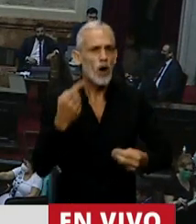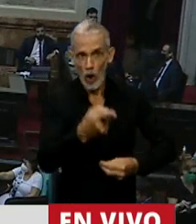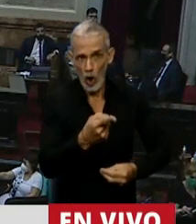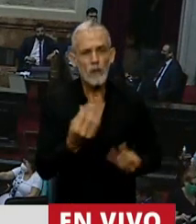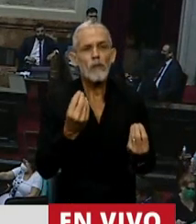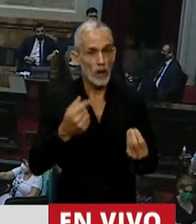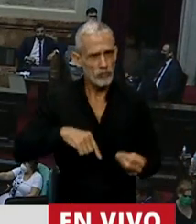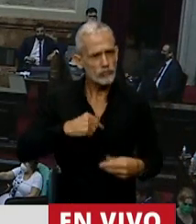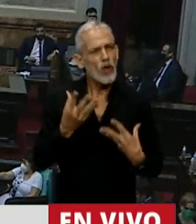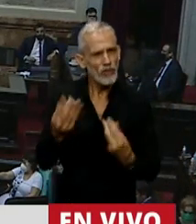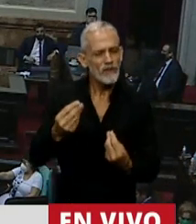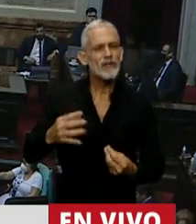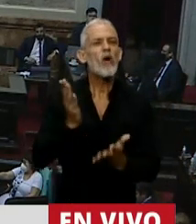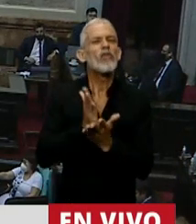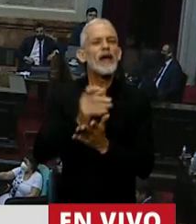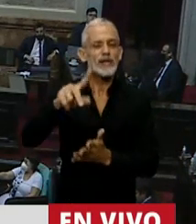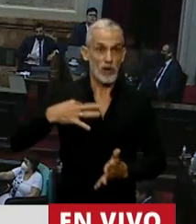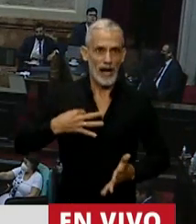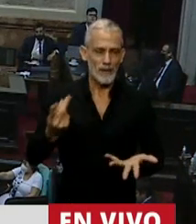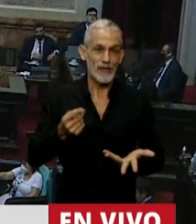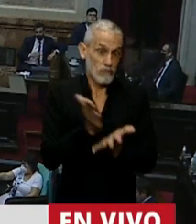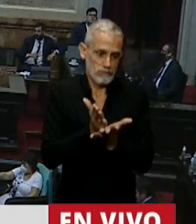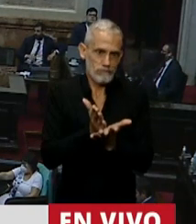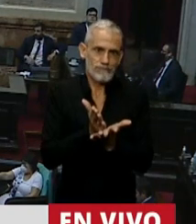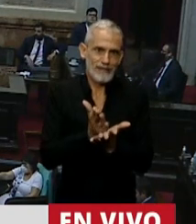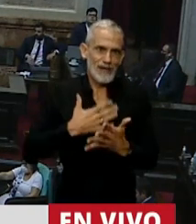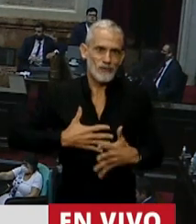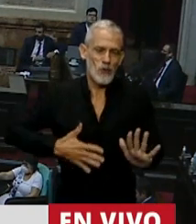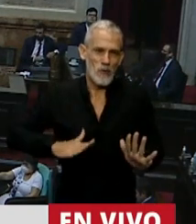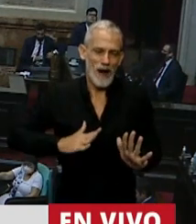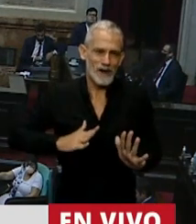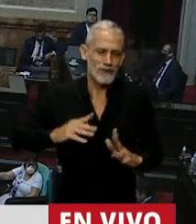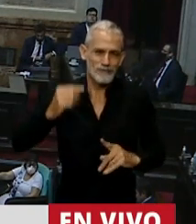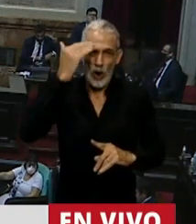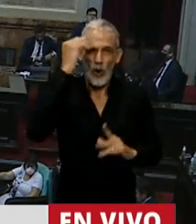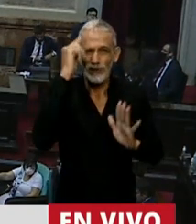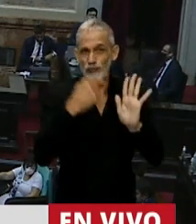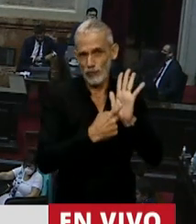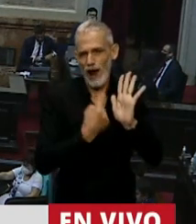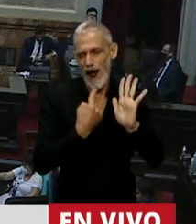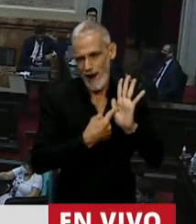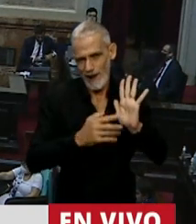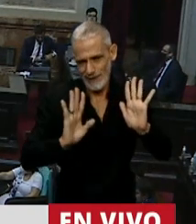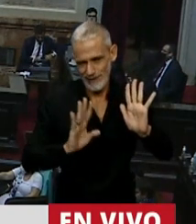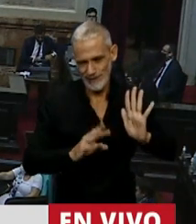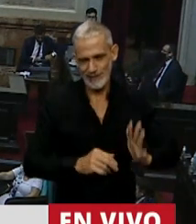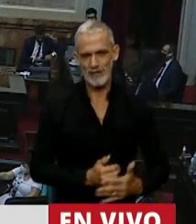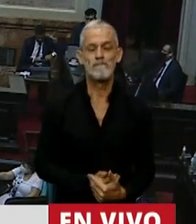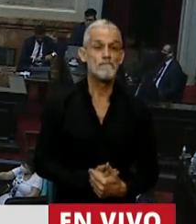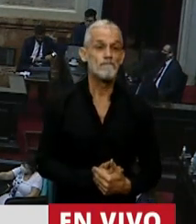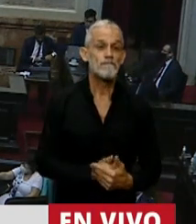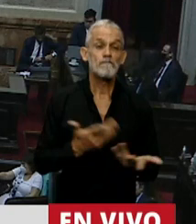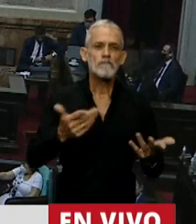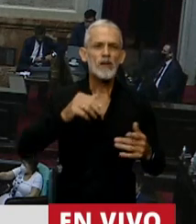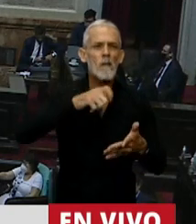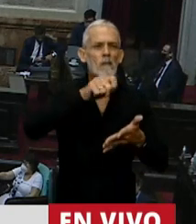defendemos el derecho a la vida, uno de los derechos humanos de raigambre constitucional. Tanto